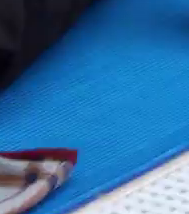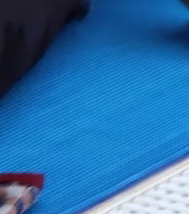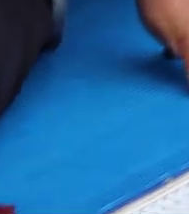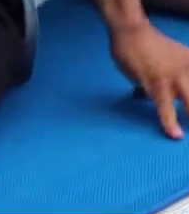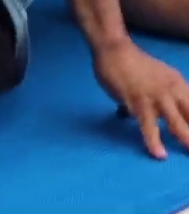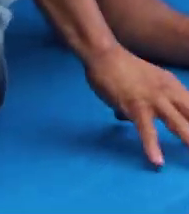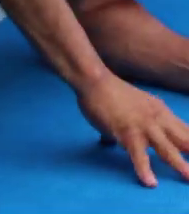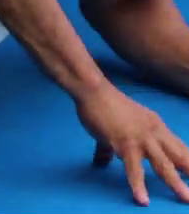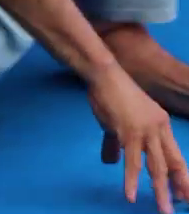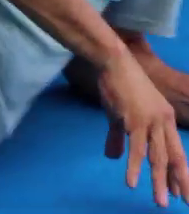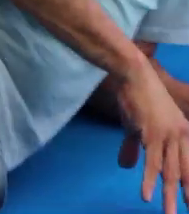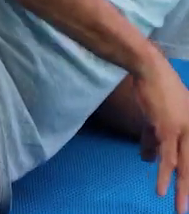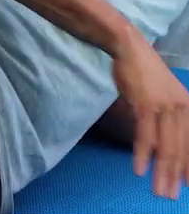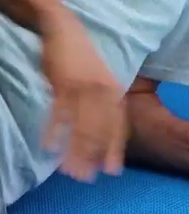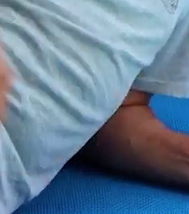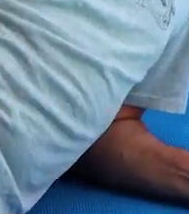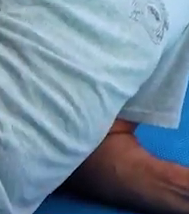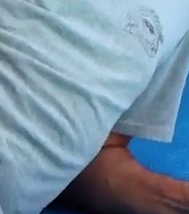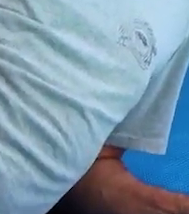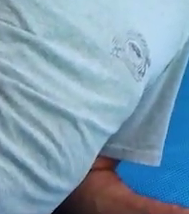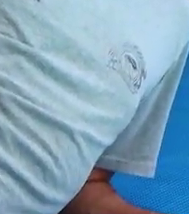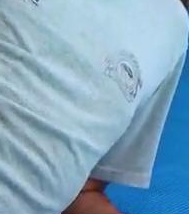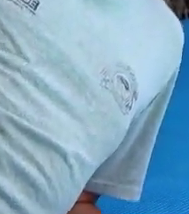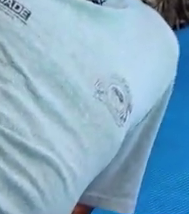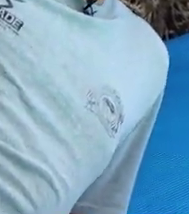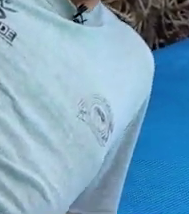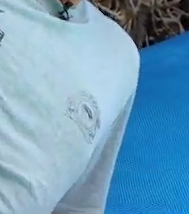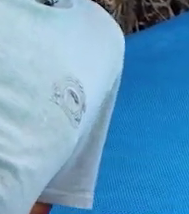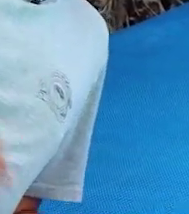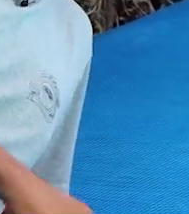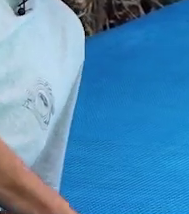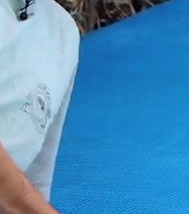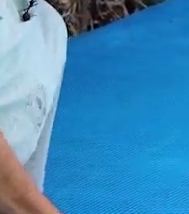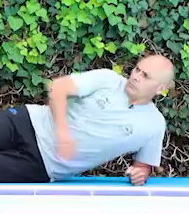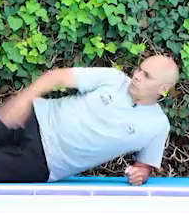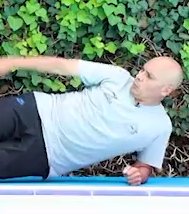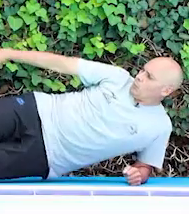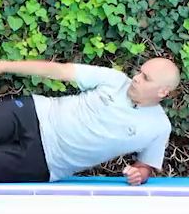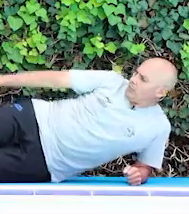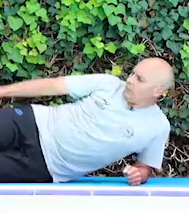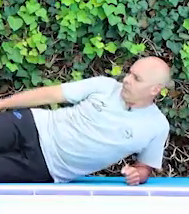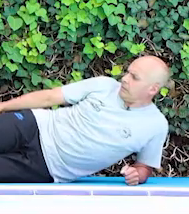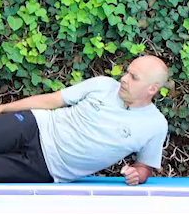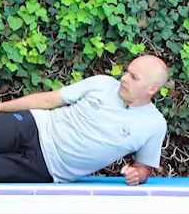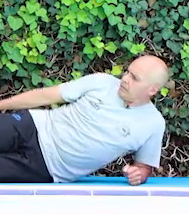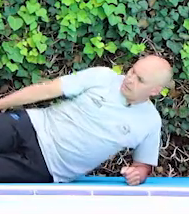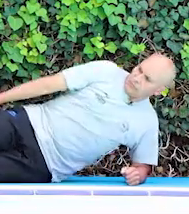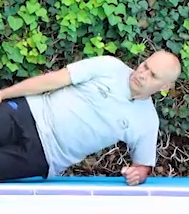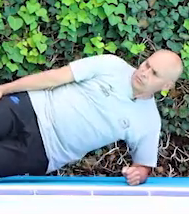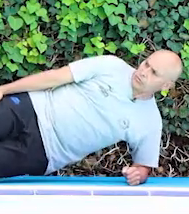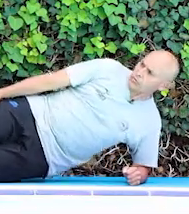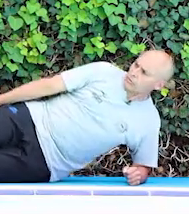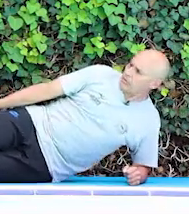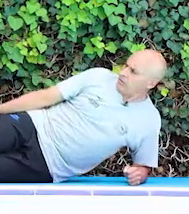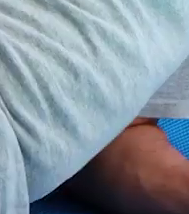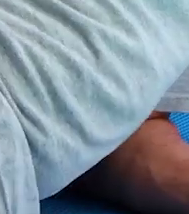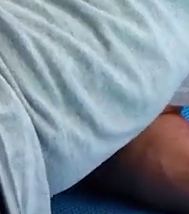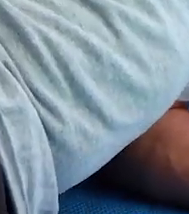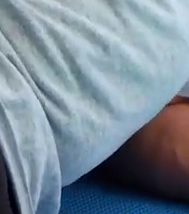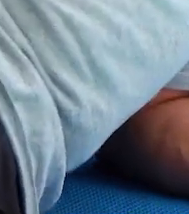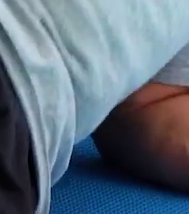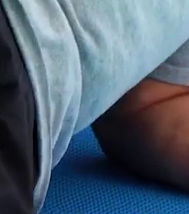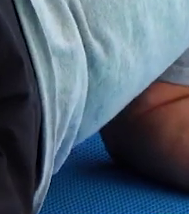Y extendemos totalmente. Y lo que vamos a hacer es elevar la cadera. Uno. Dos.